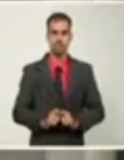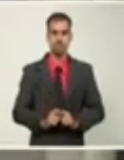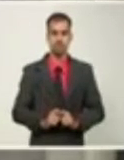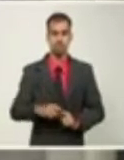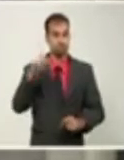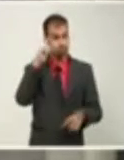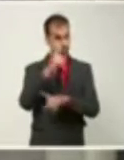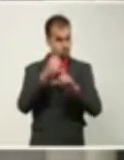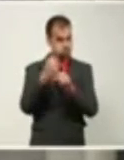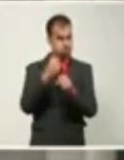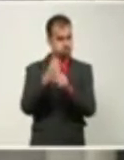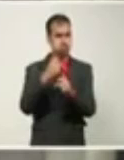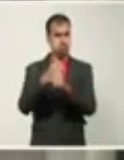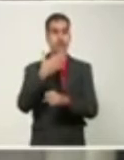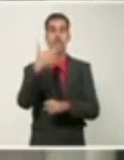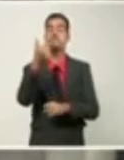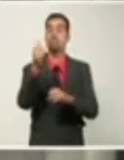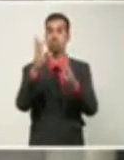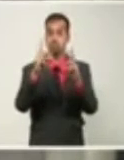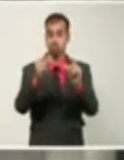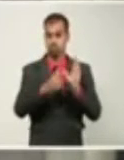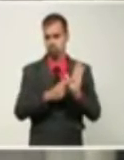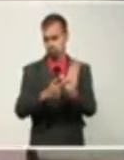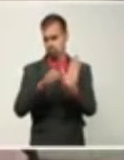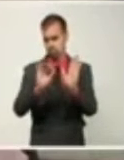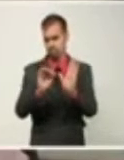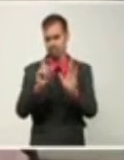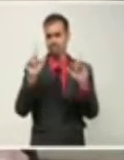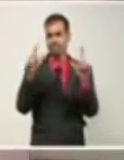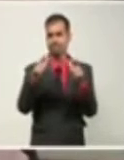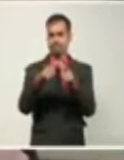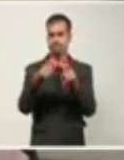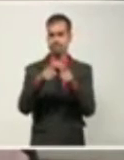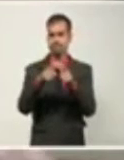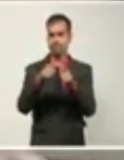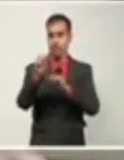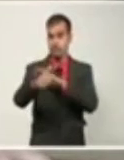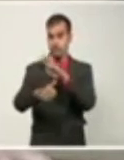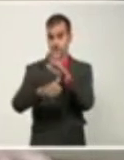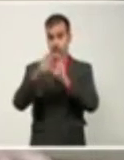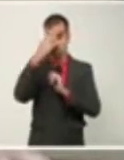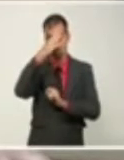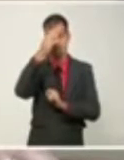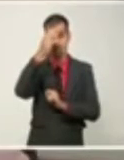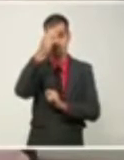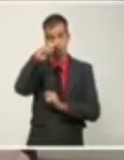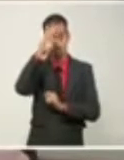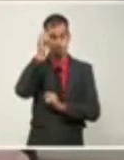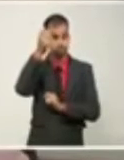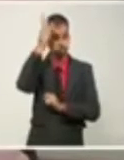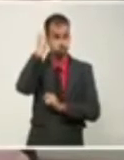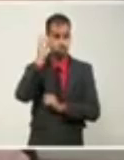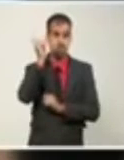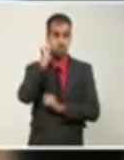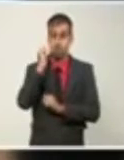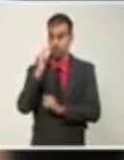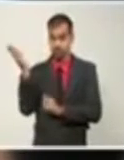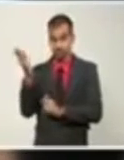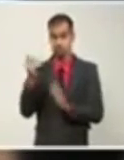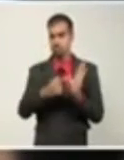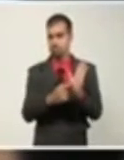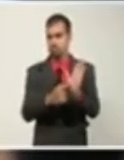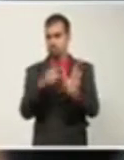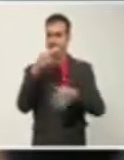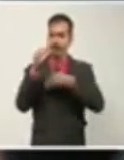Se presentó en el más reciente encuentro con el presidente de la república la doctora Angelina Díaz García, directora del Centro de